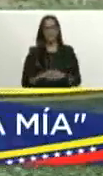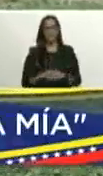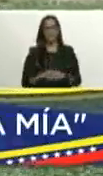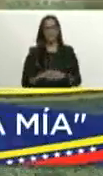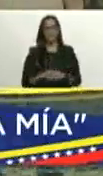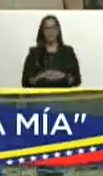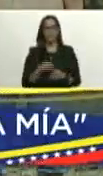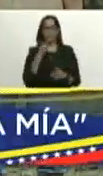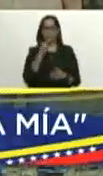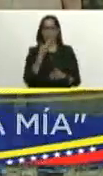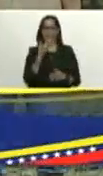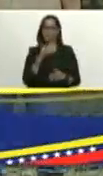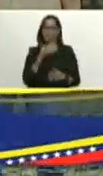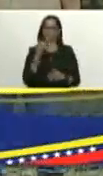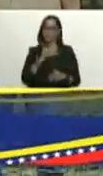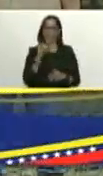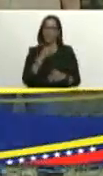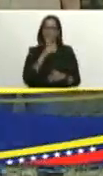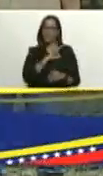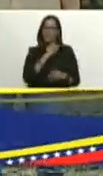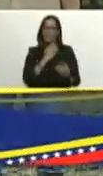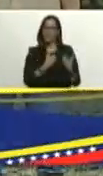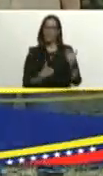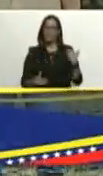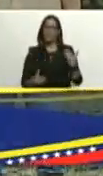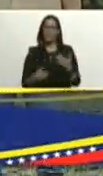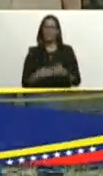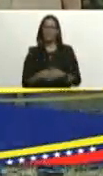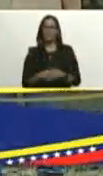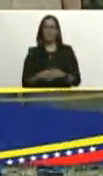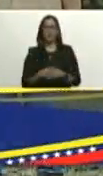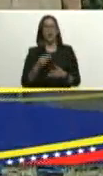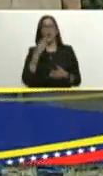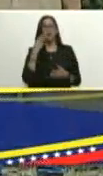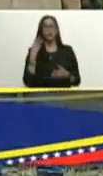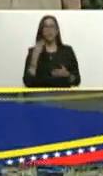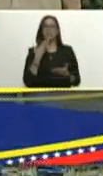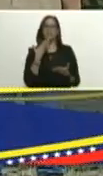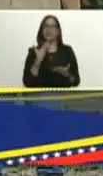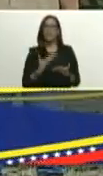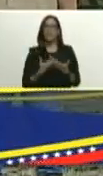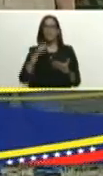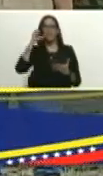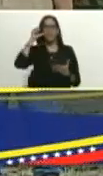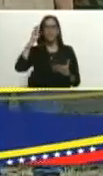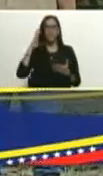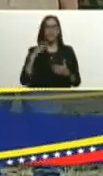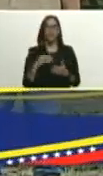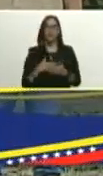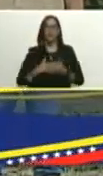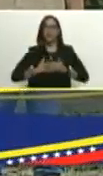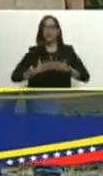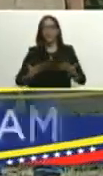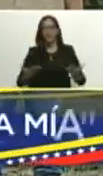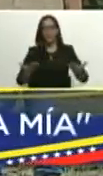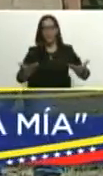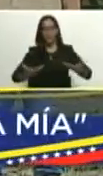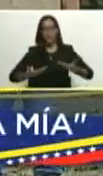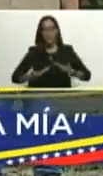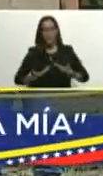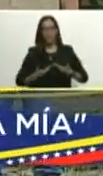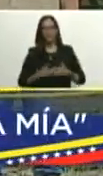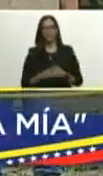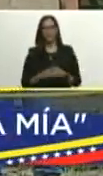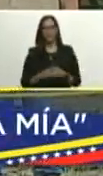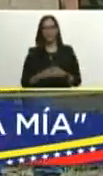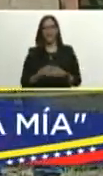bueno muy buenas tardes señor presidente orgullosa y agradecida ante Dios por la oportunidad que nos da a